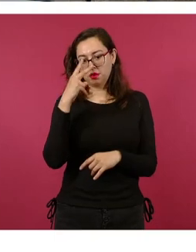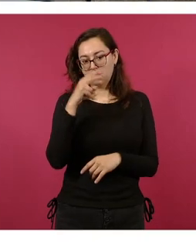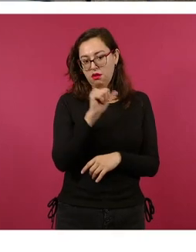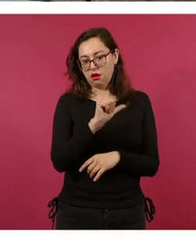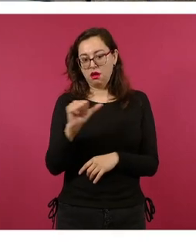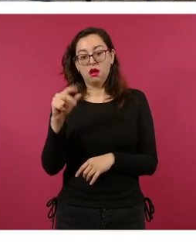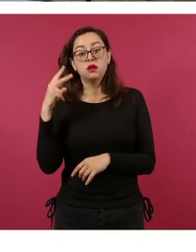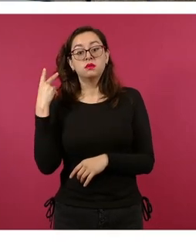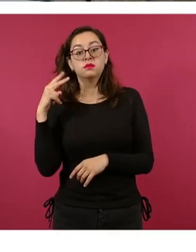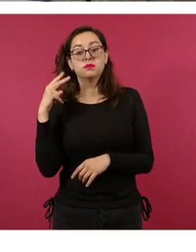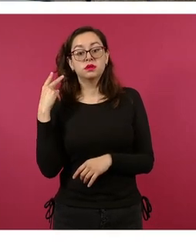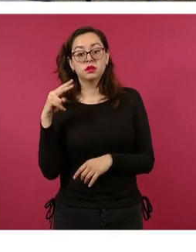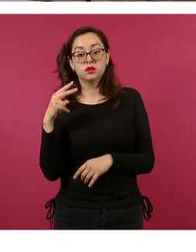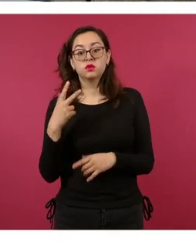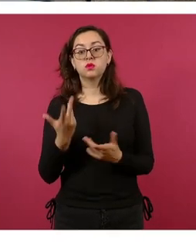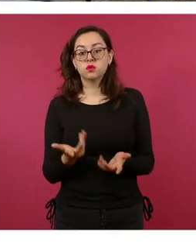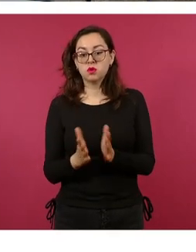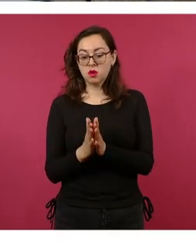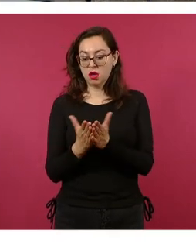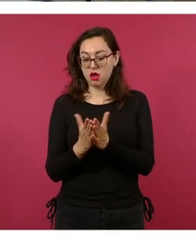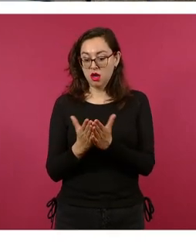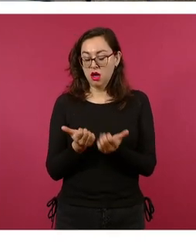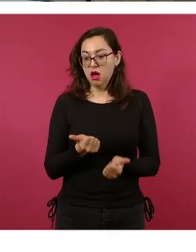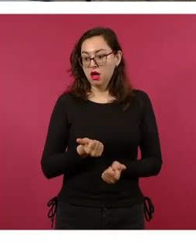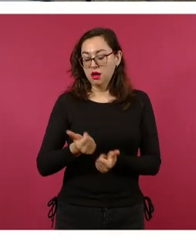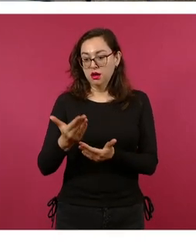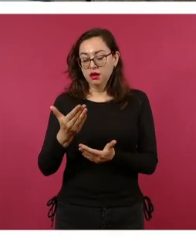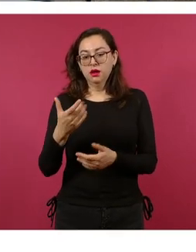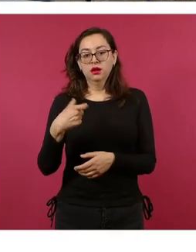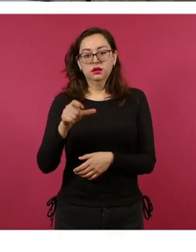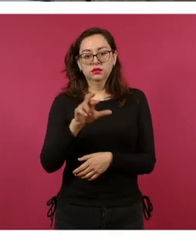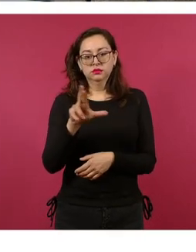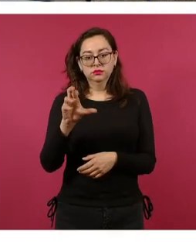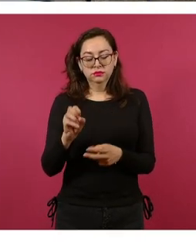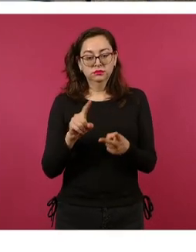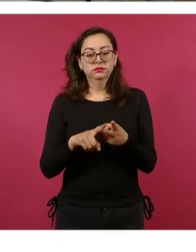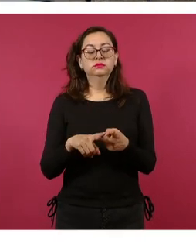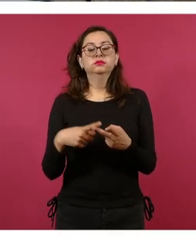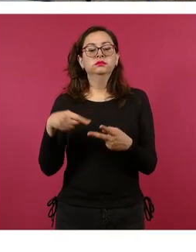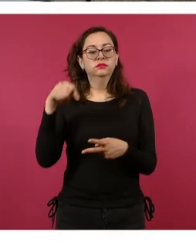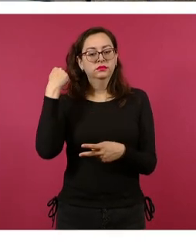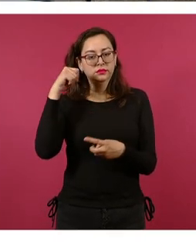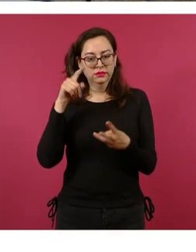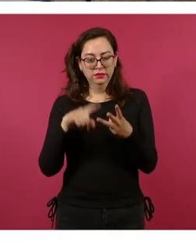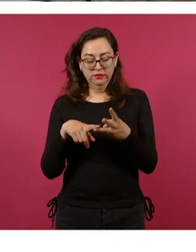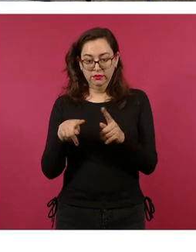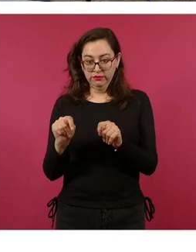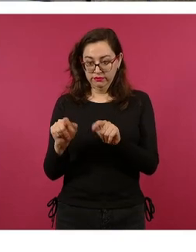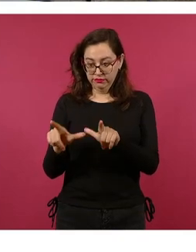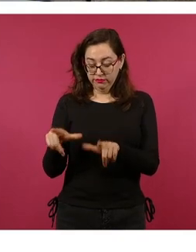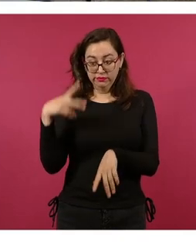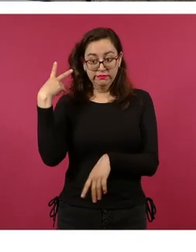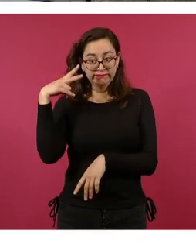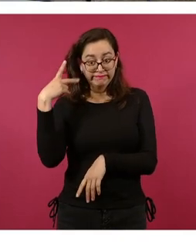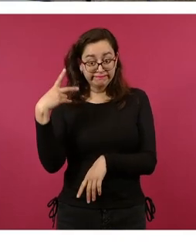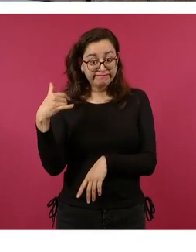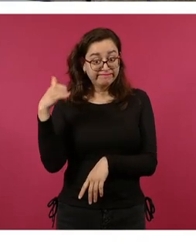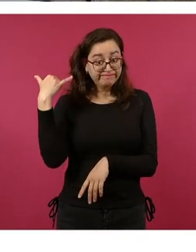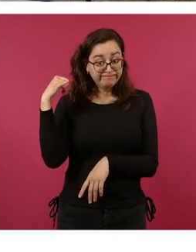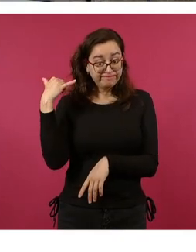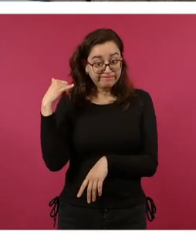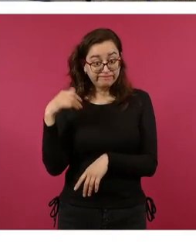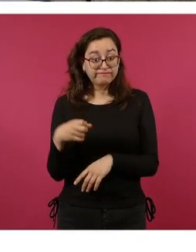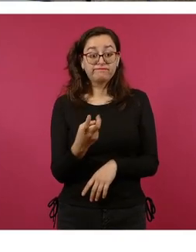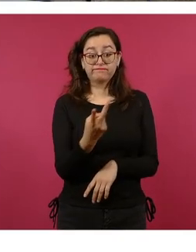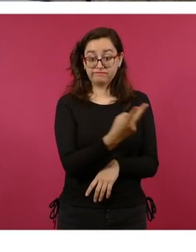Las libretas estaban destinadas a los estados de Quintana Roo, Tabasco, Tlaxcala, Veracruz y Yucatán. Alan y